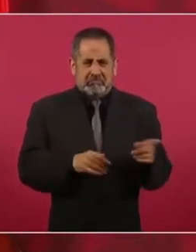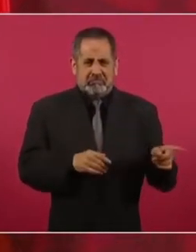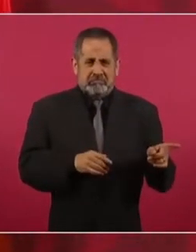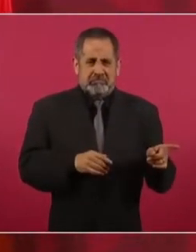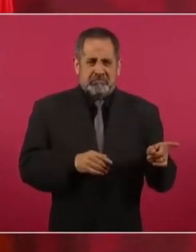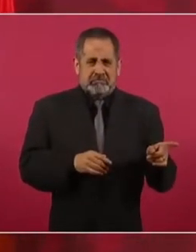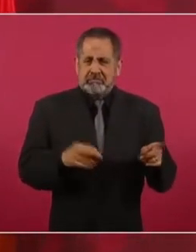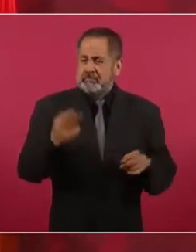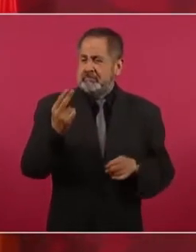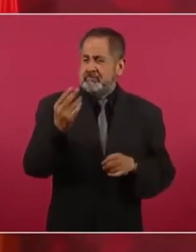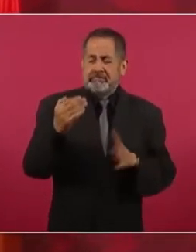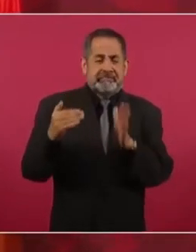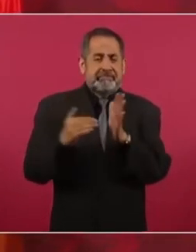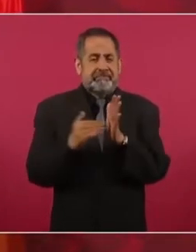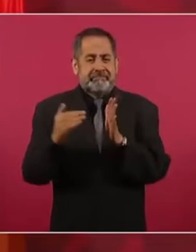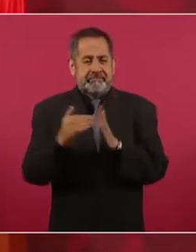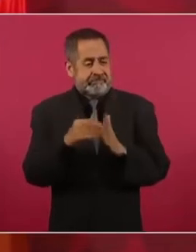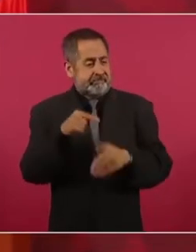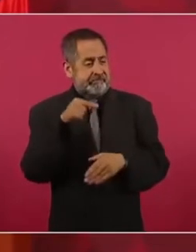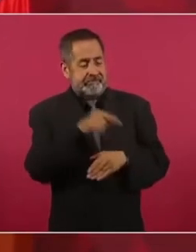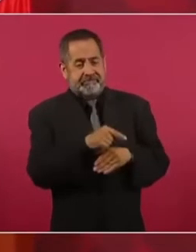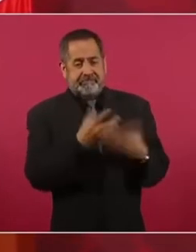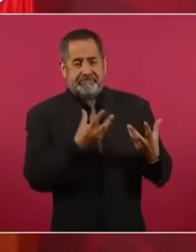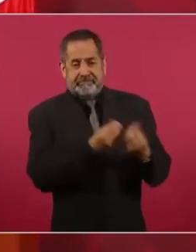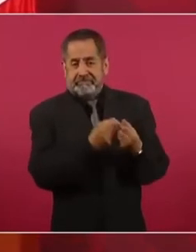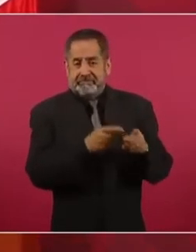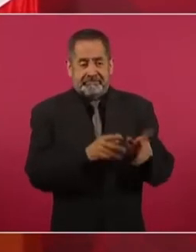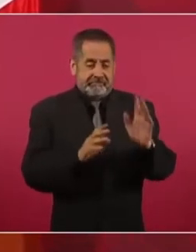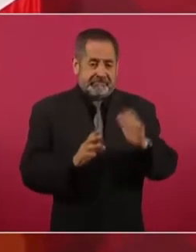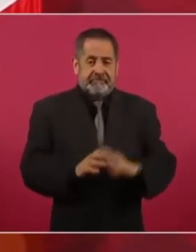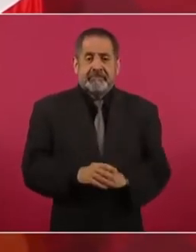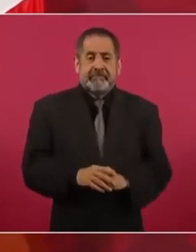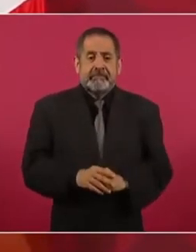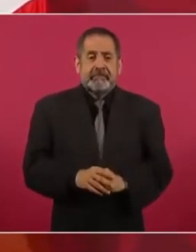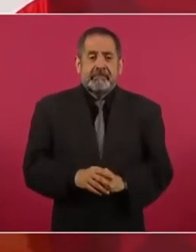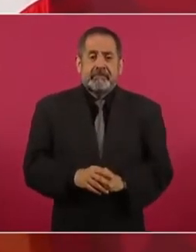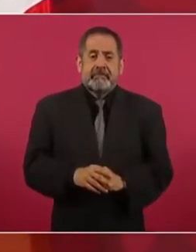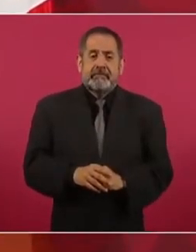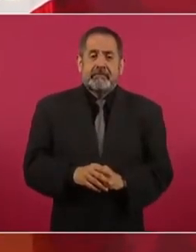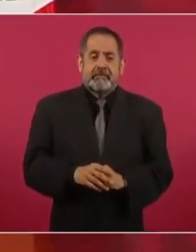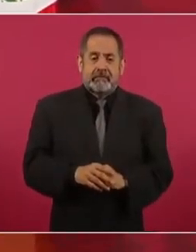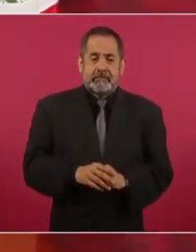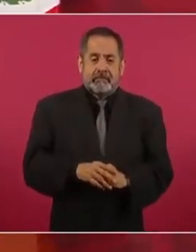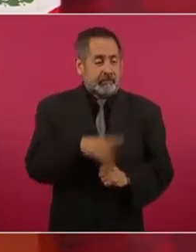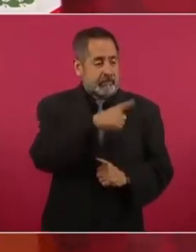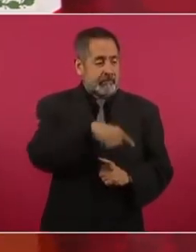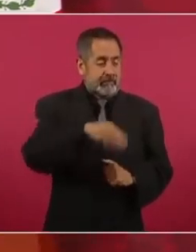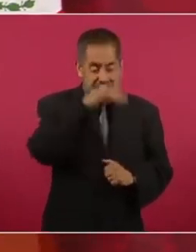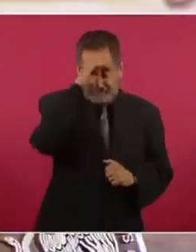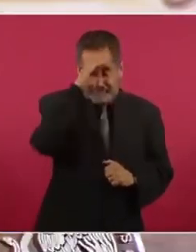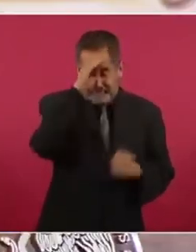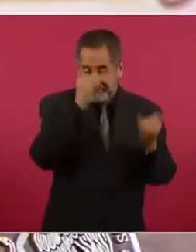como 25 millones que piensan así.